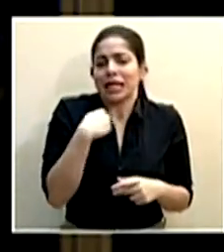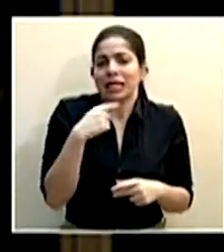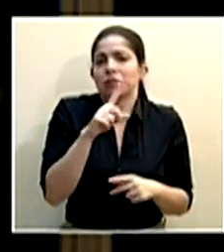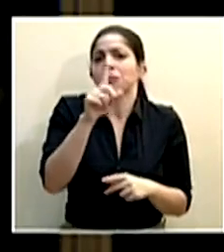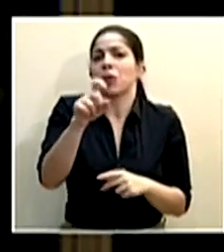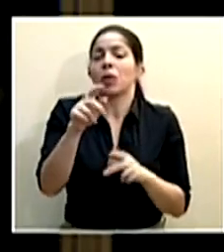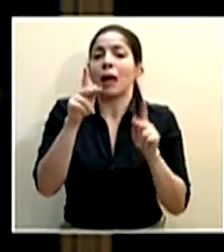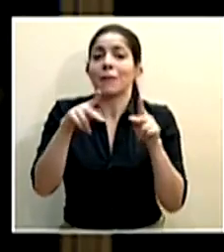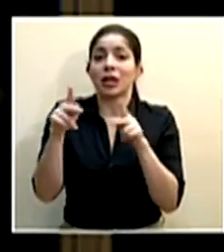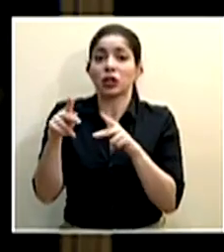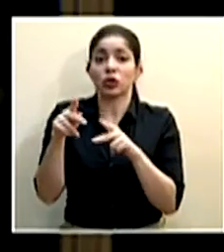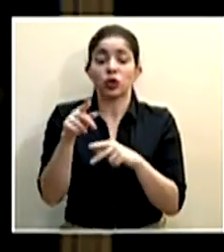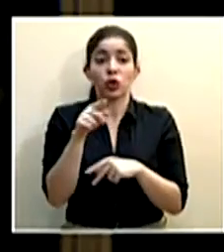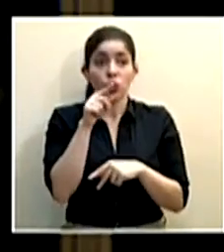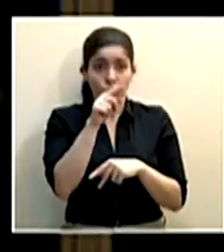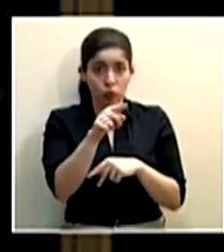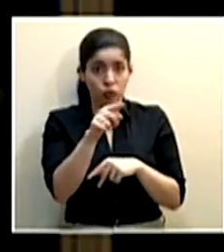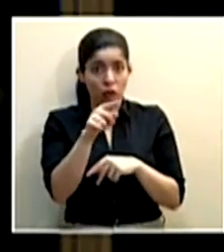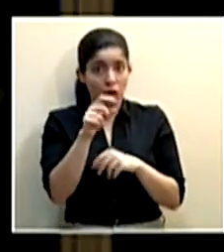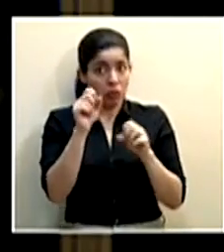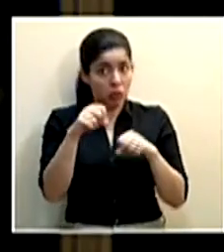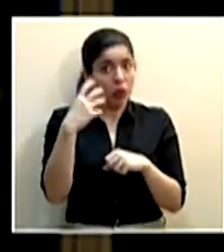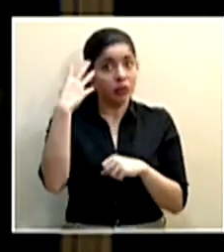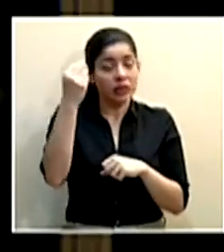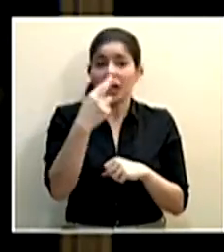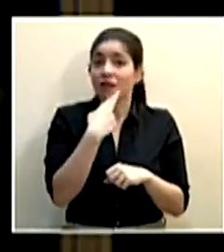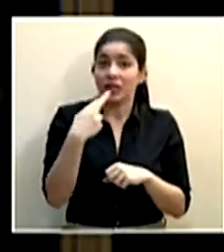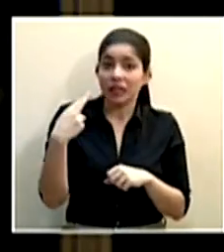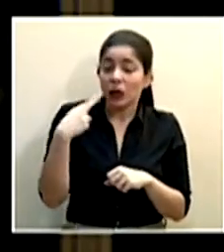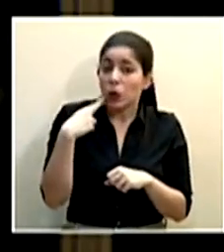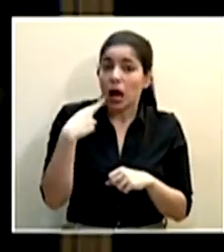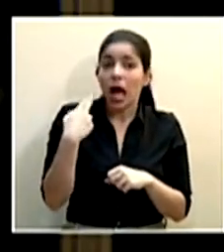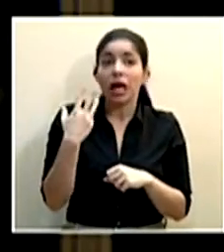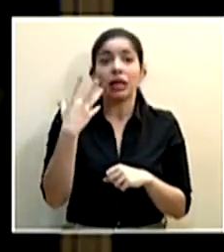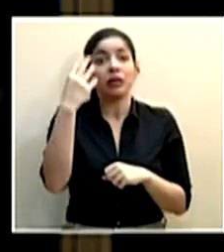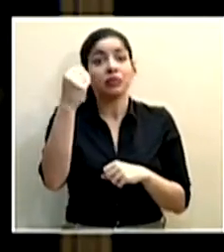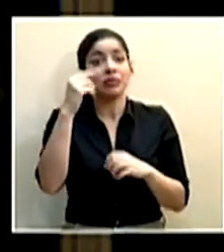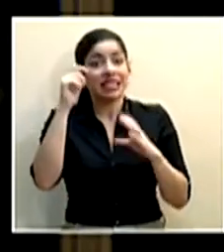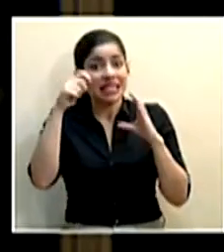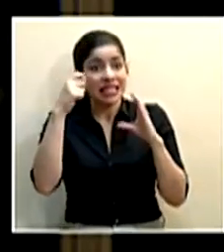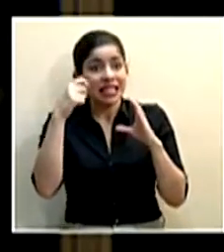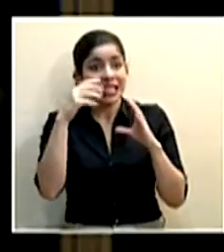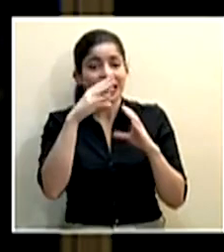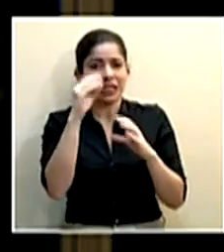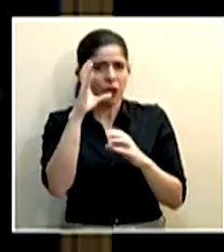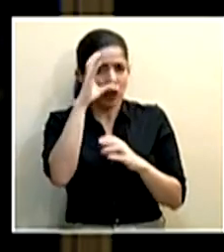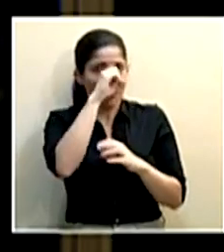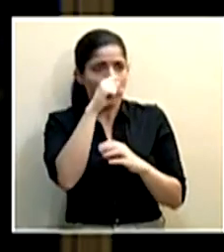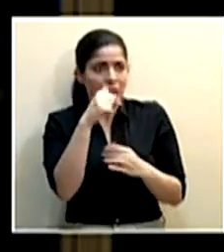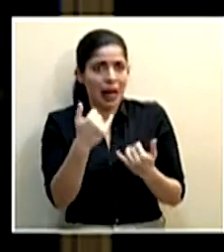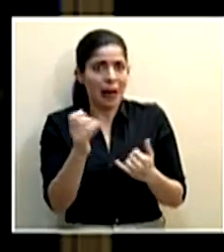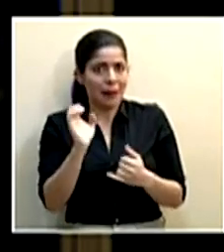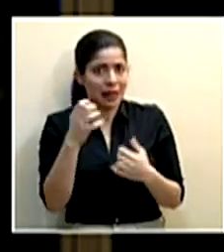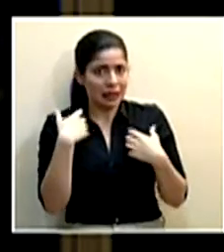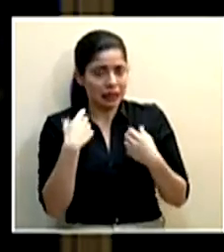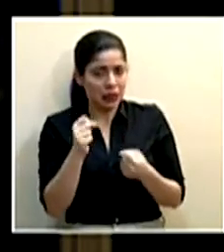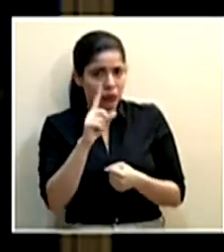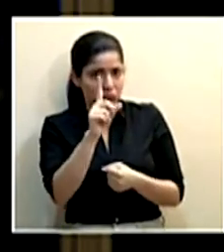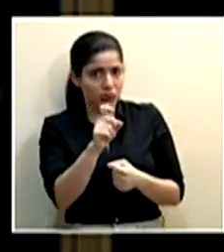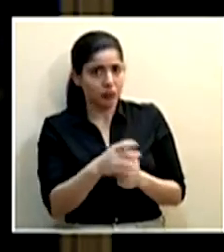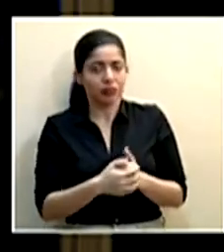ciudadano. ¿Usted saldría a los restaurantes, a los cines, tomando en cuenta esta emergencia sanitaria?